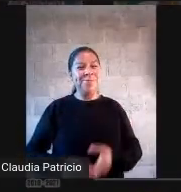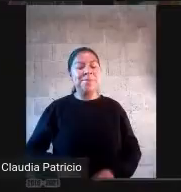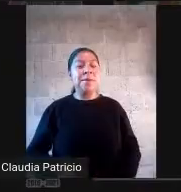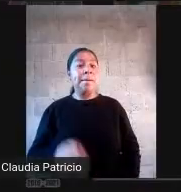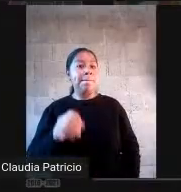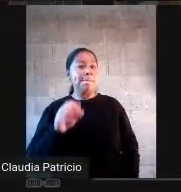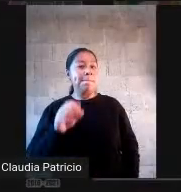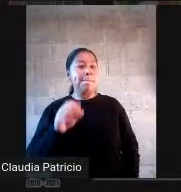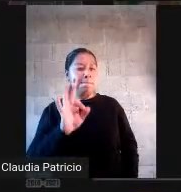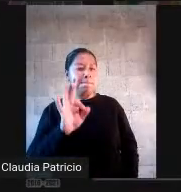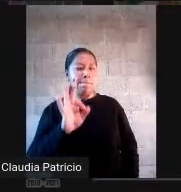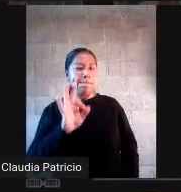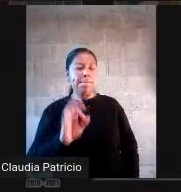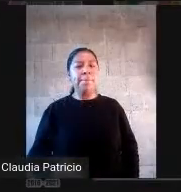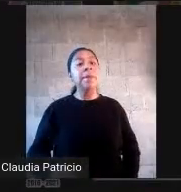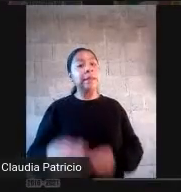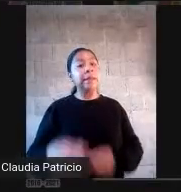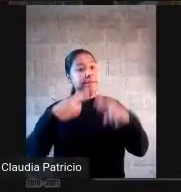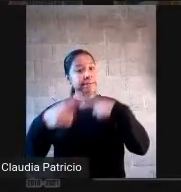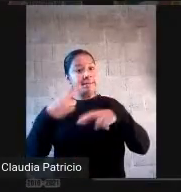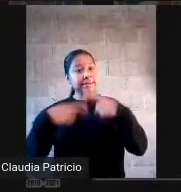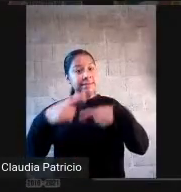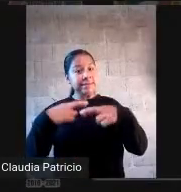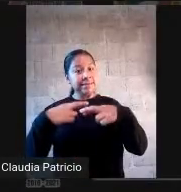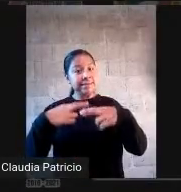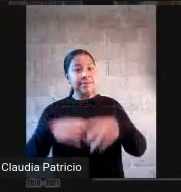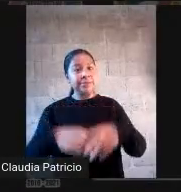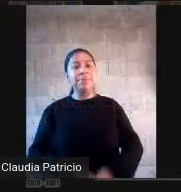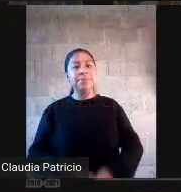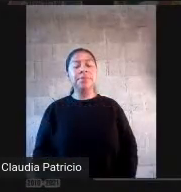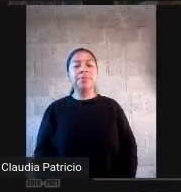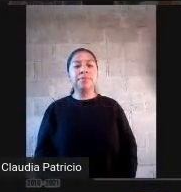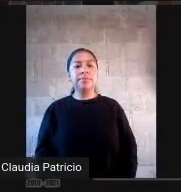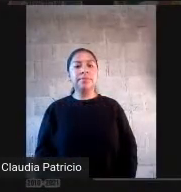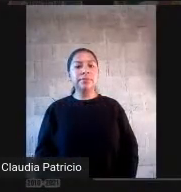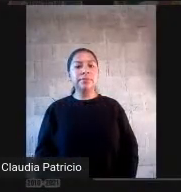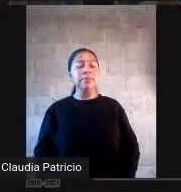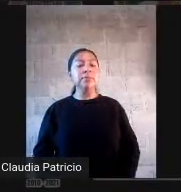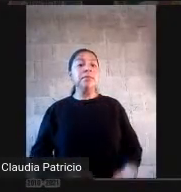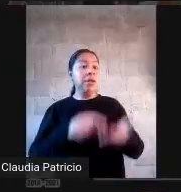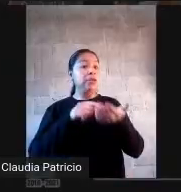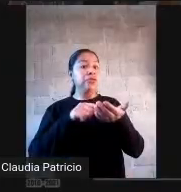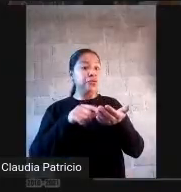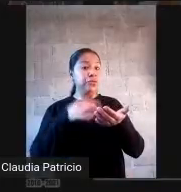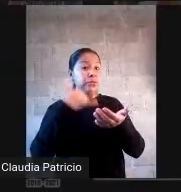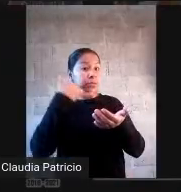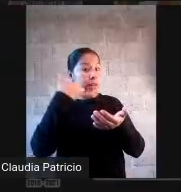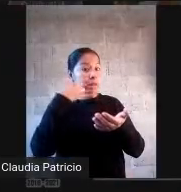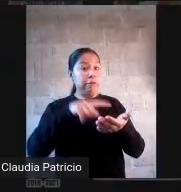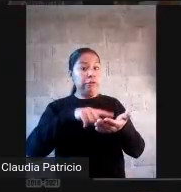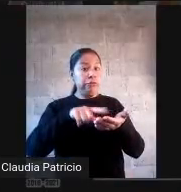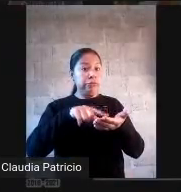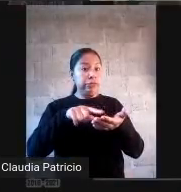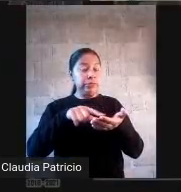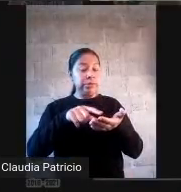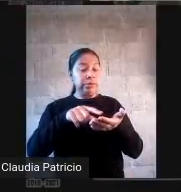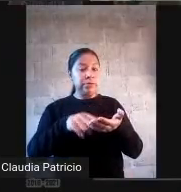Regresemos entonces. Van a poder seguir opinando y tengan su celular abierto. Oigan, me encanta esta reflexión.